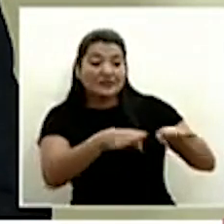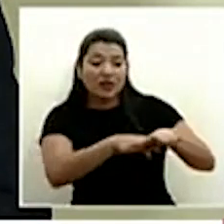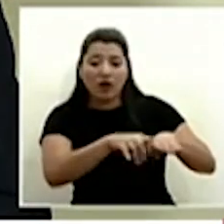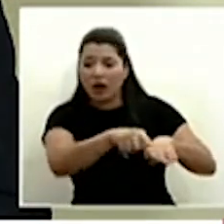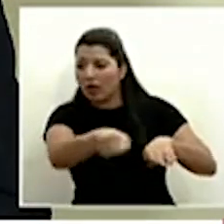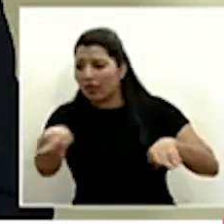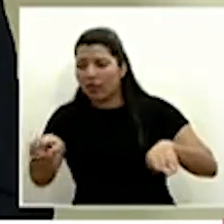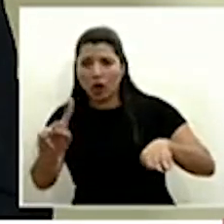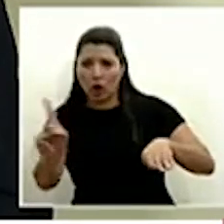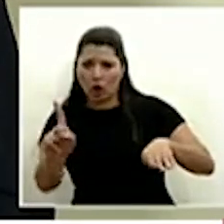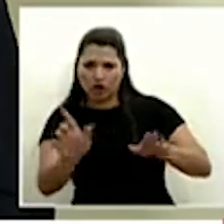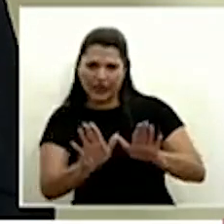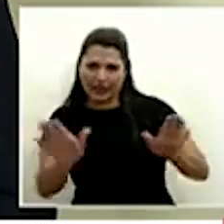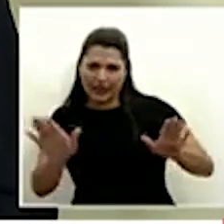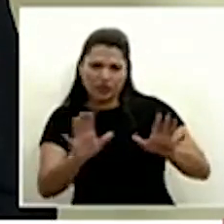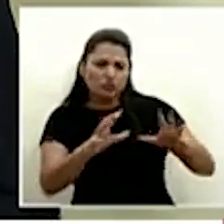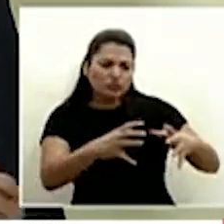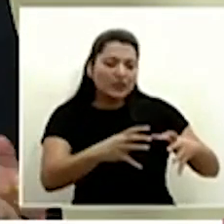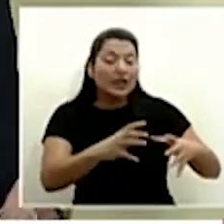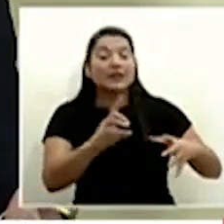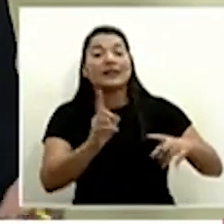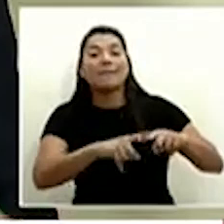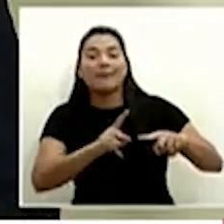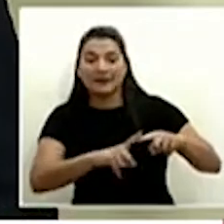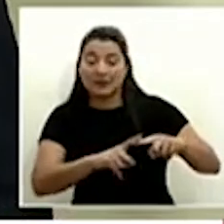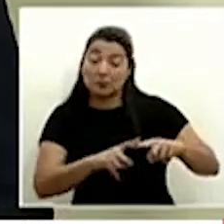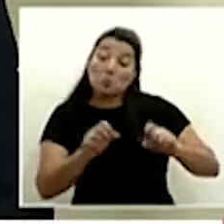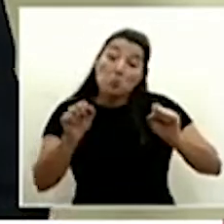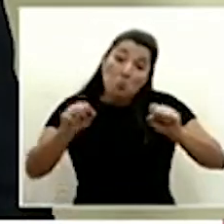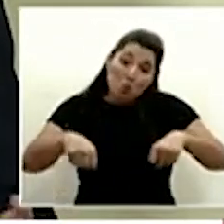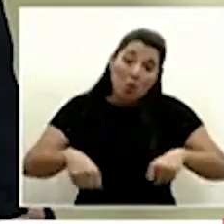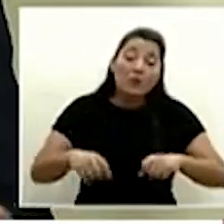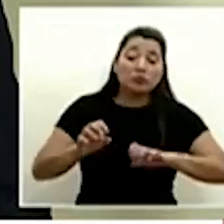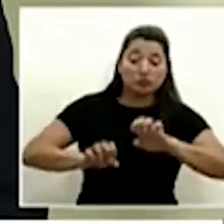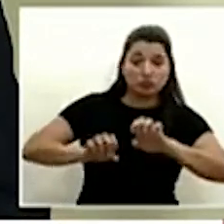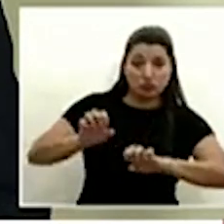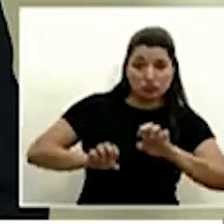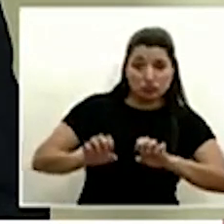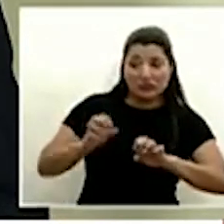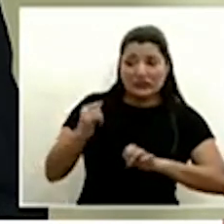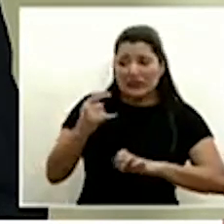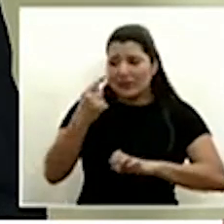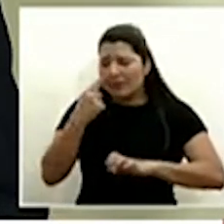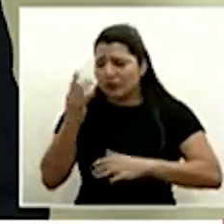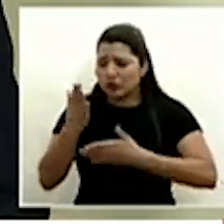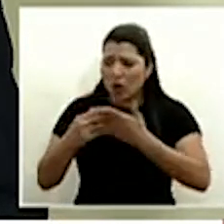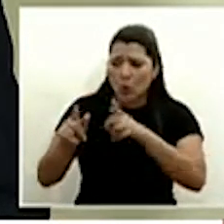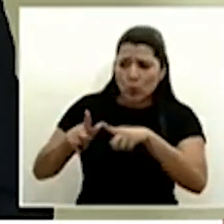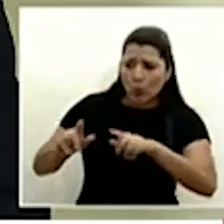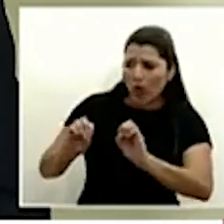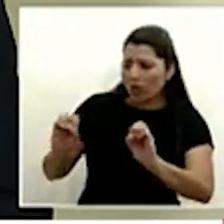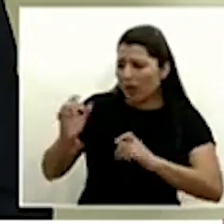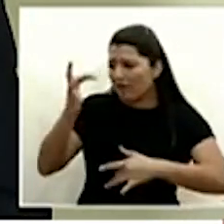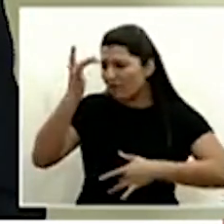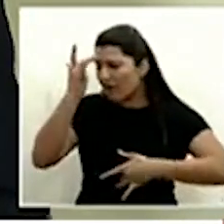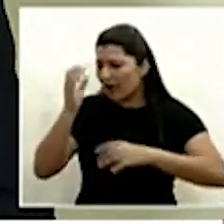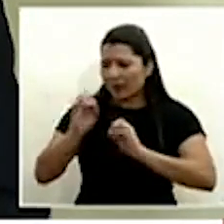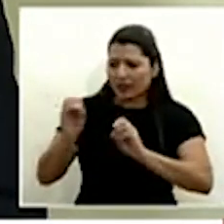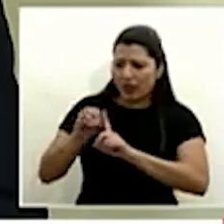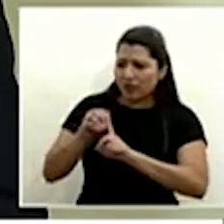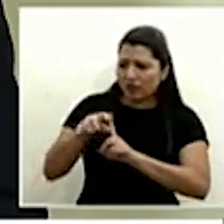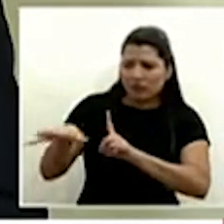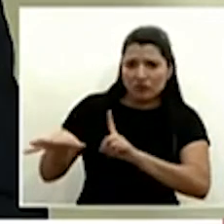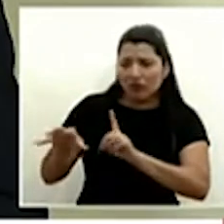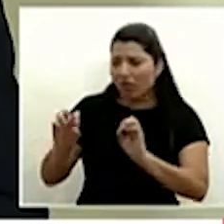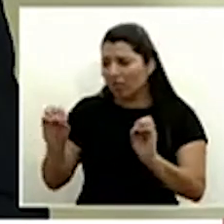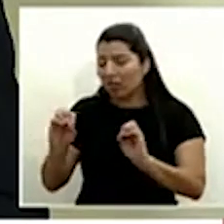cabo para ver qué medidas se pueden tomar y que pues eventualmente hay zonas que no tienen afectación o clúster o detección de casos y que pues no